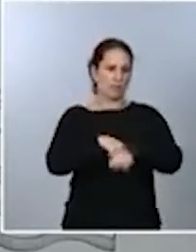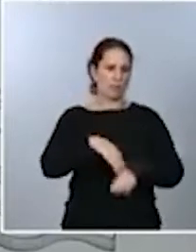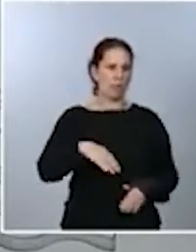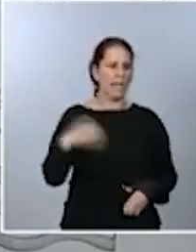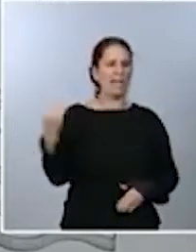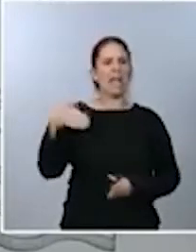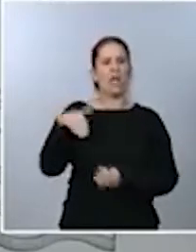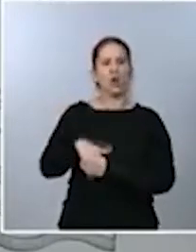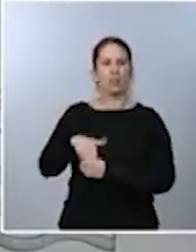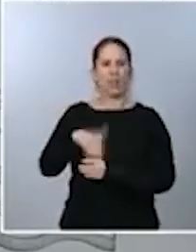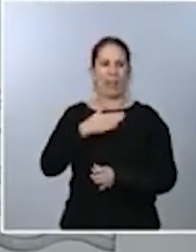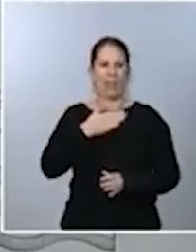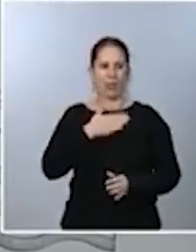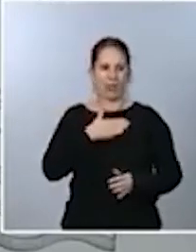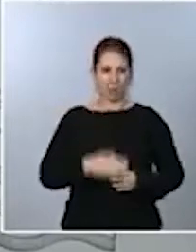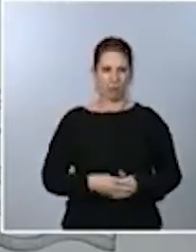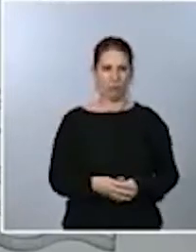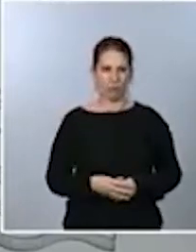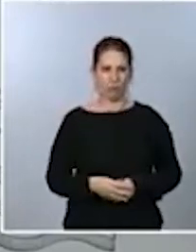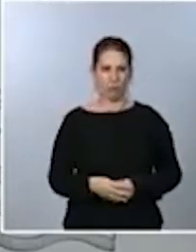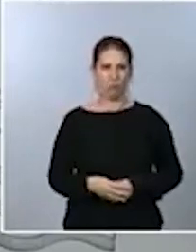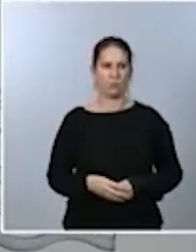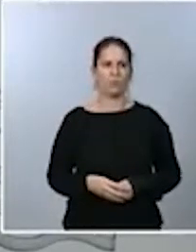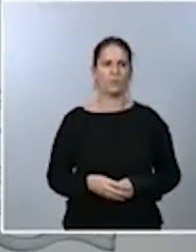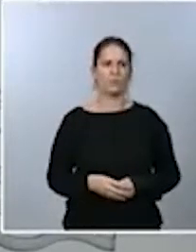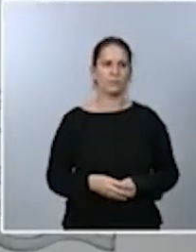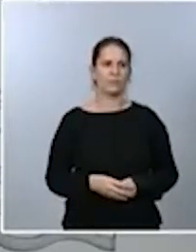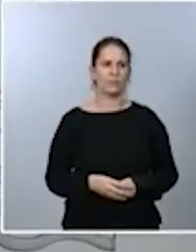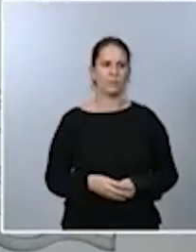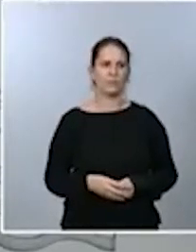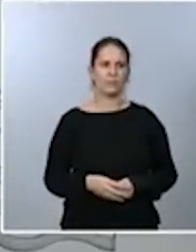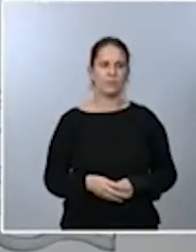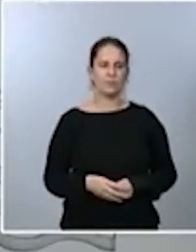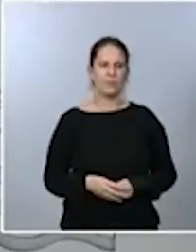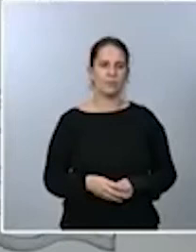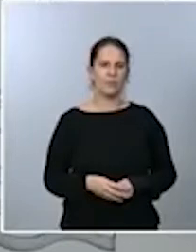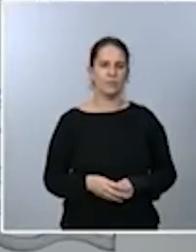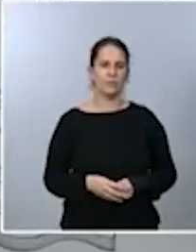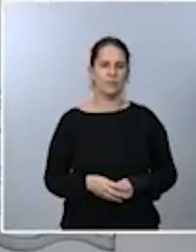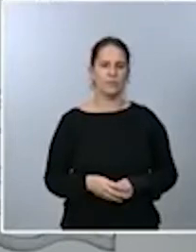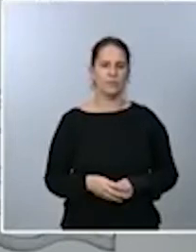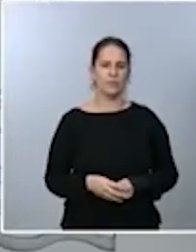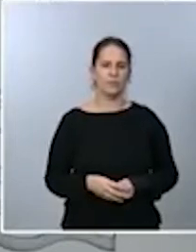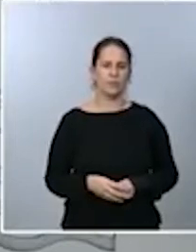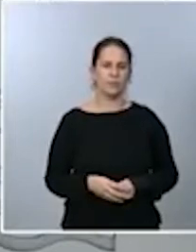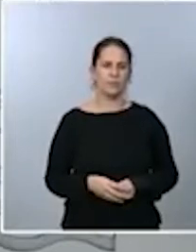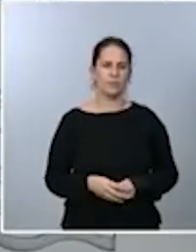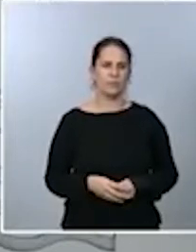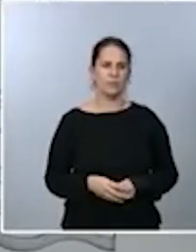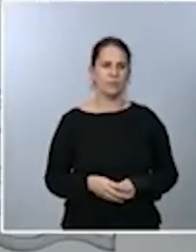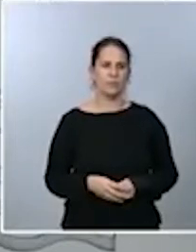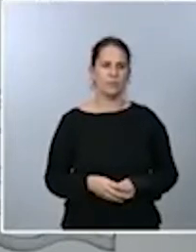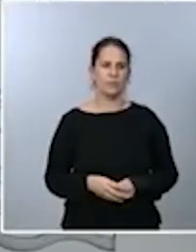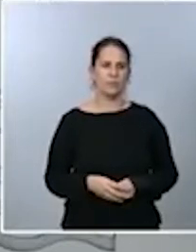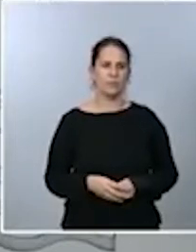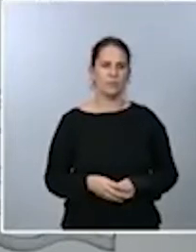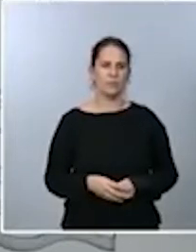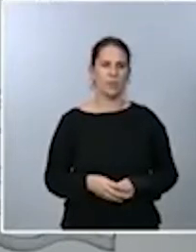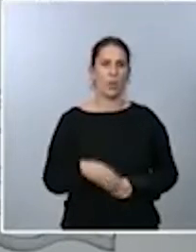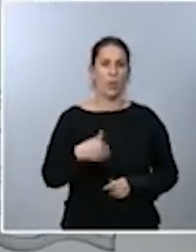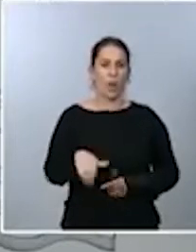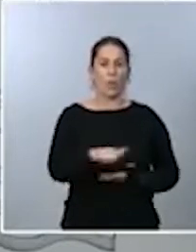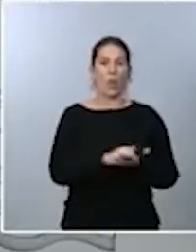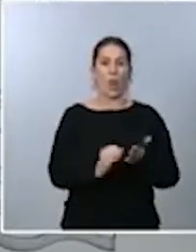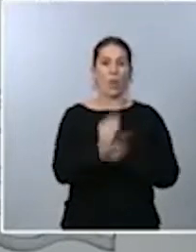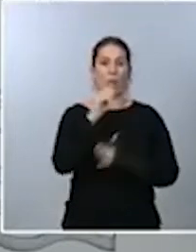propios que puedan tener la legislación, materia que, como les digo, se profundizará en el momento en que el borrador de la ley lo podamos